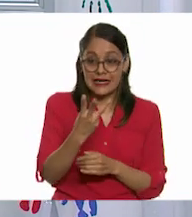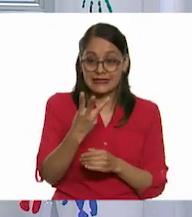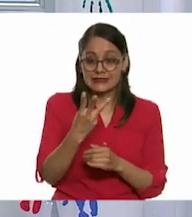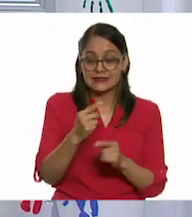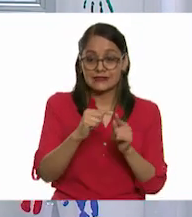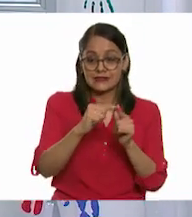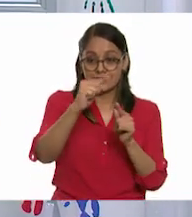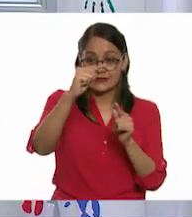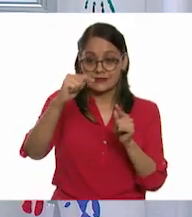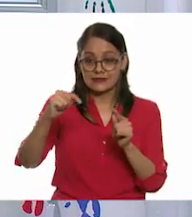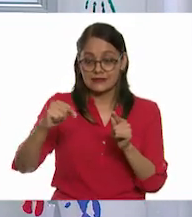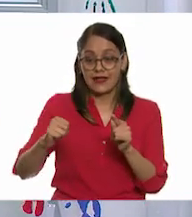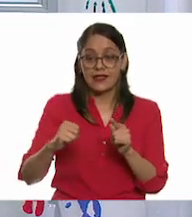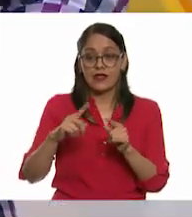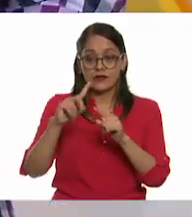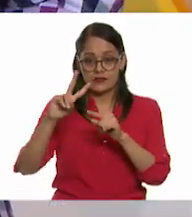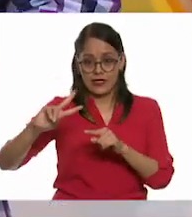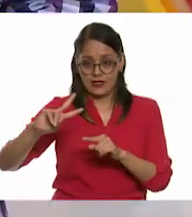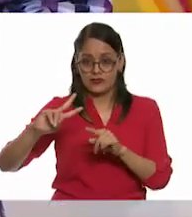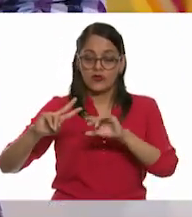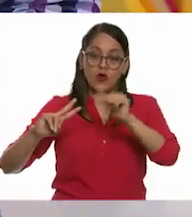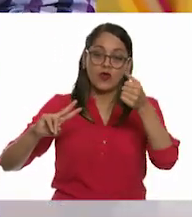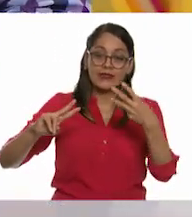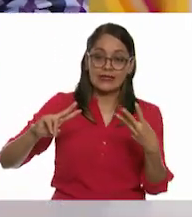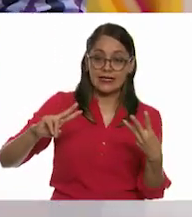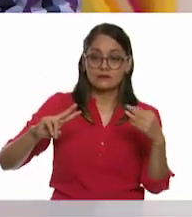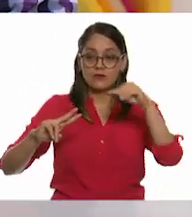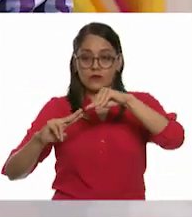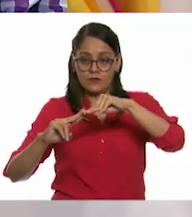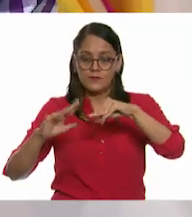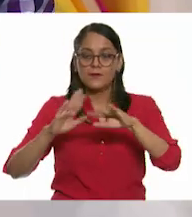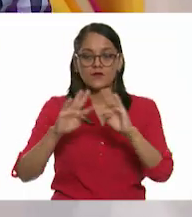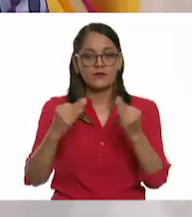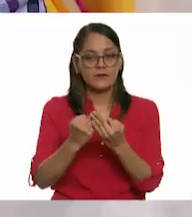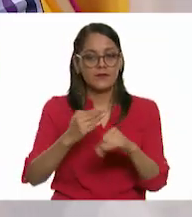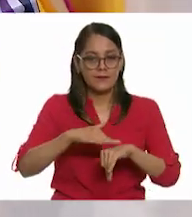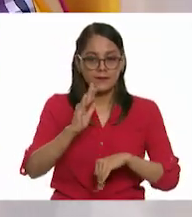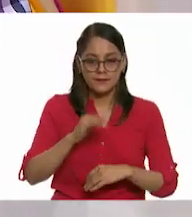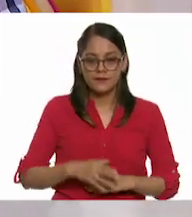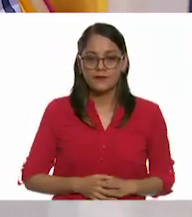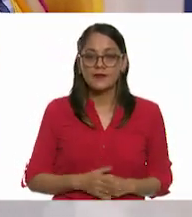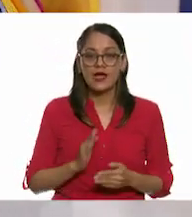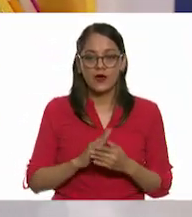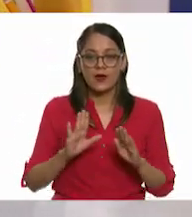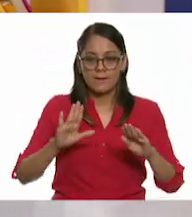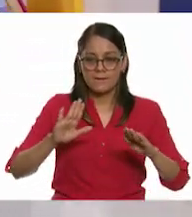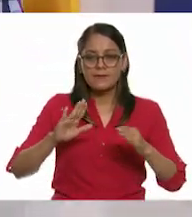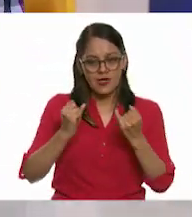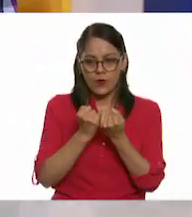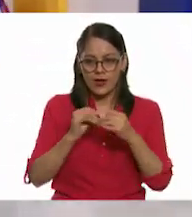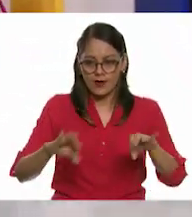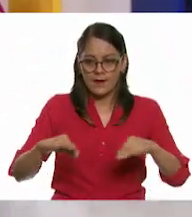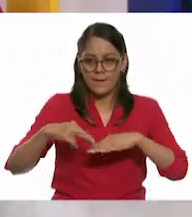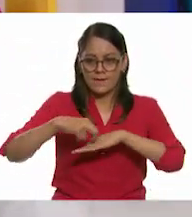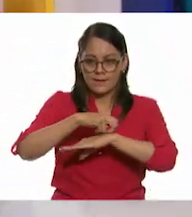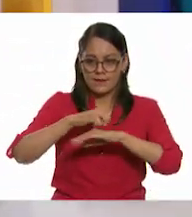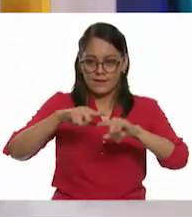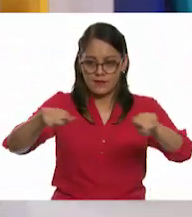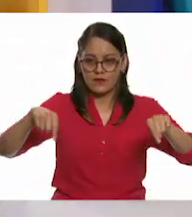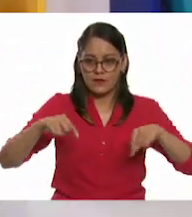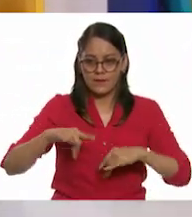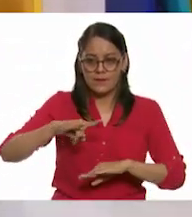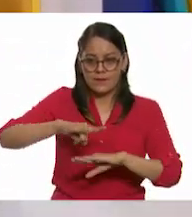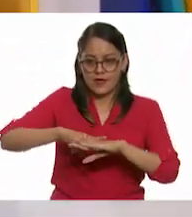tenemos que construir una figura. Cierto. Entonces, ¿les parece que esta la vayamos a pegar? Sí, claro. Vamos a pegarla en el pizarrón. Muy bien. Y vamos a construir